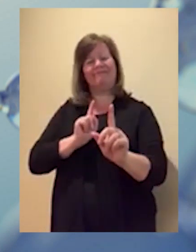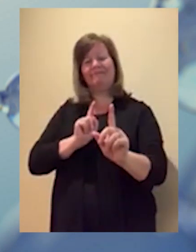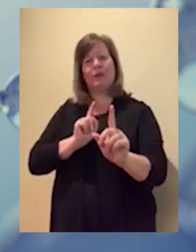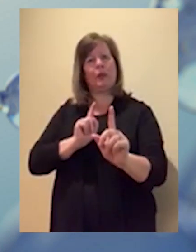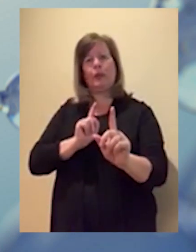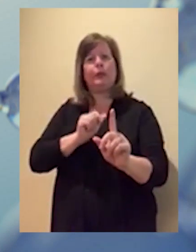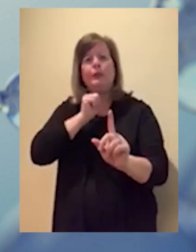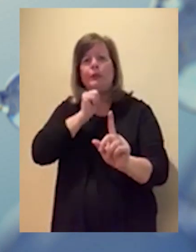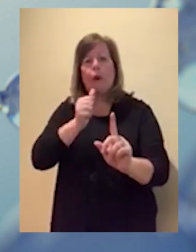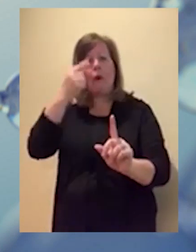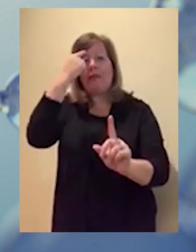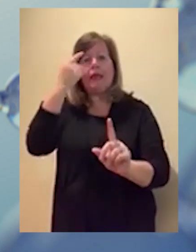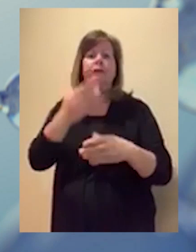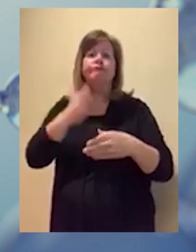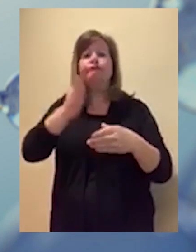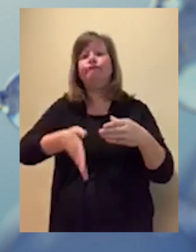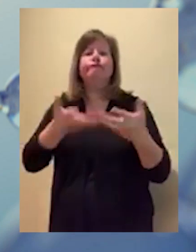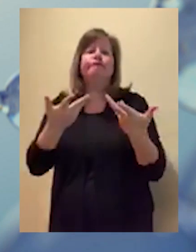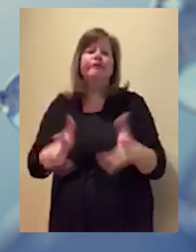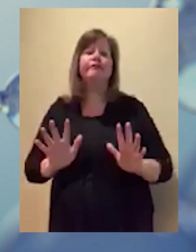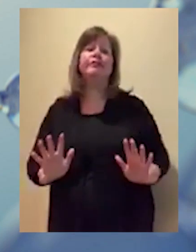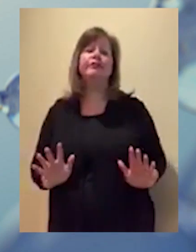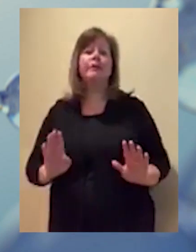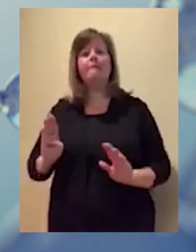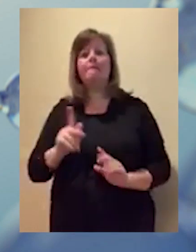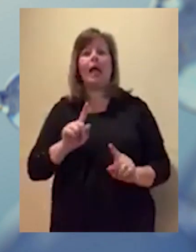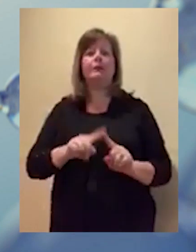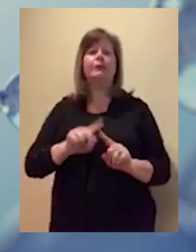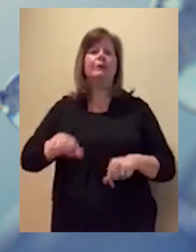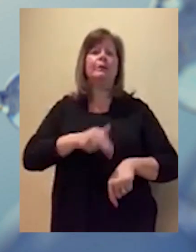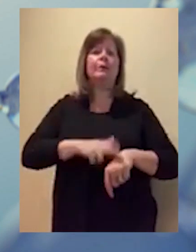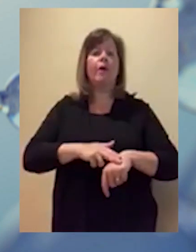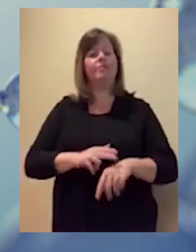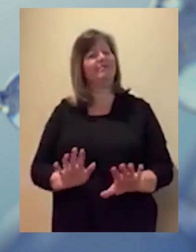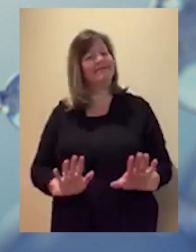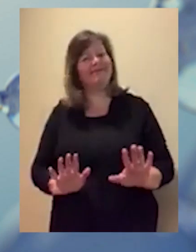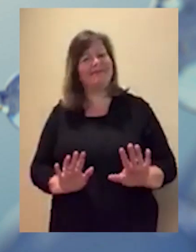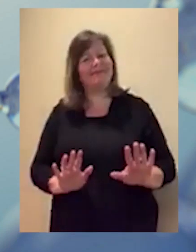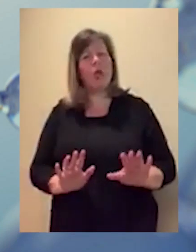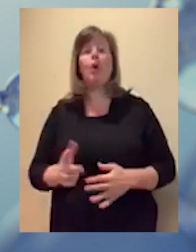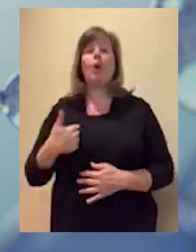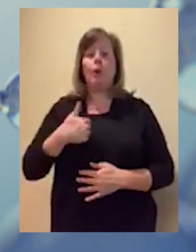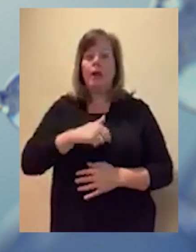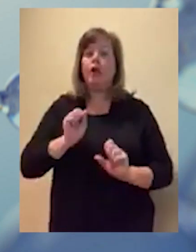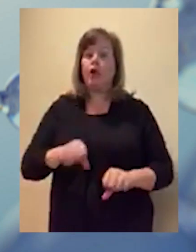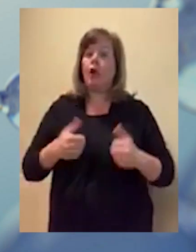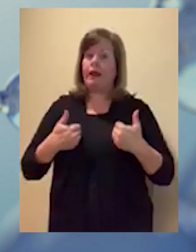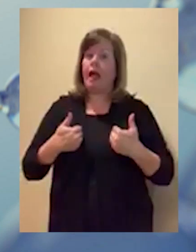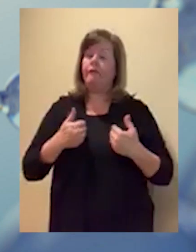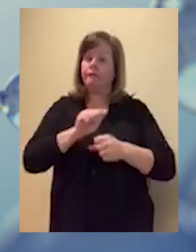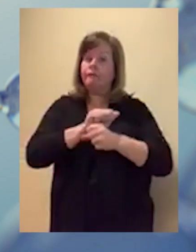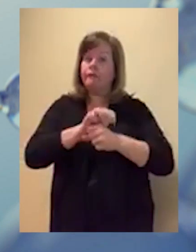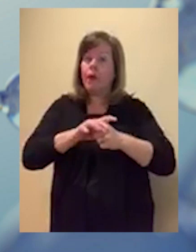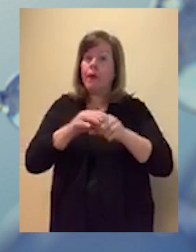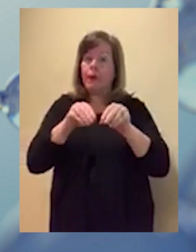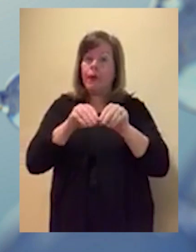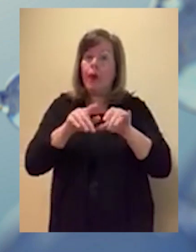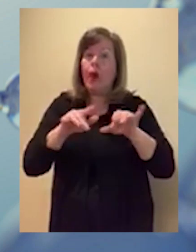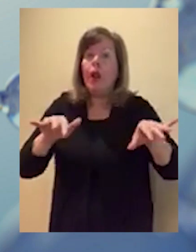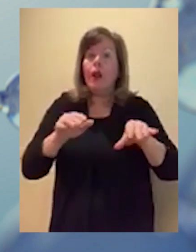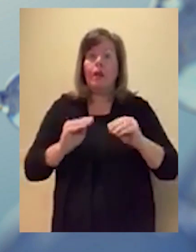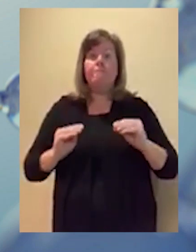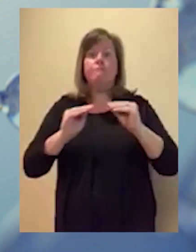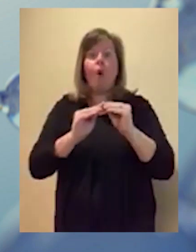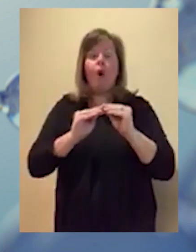el espacio de 6 pies como lo fueron hace unas semanas. Así que no crean que hemos terminado con esto